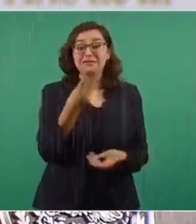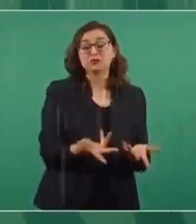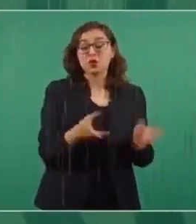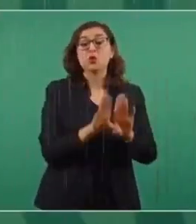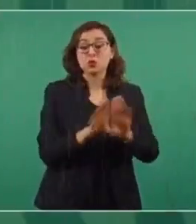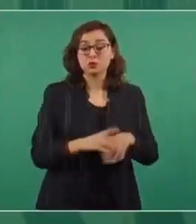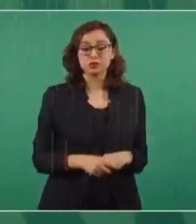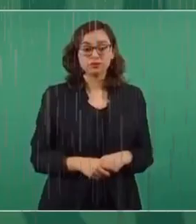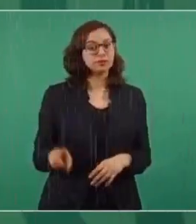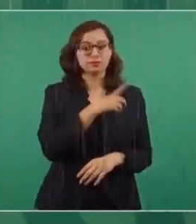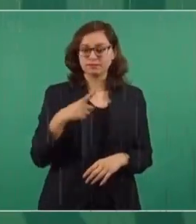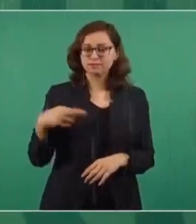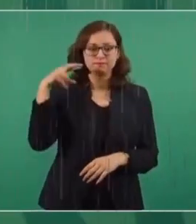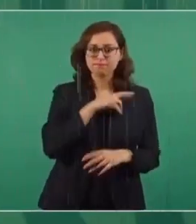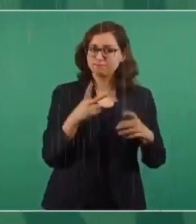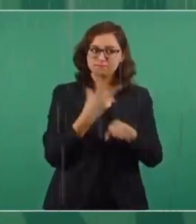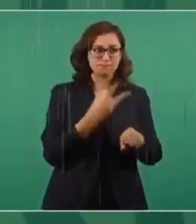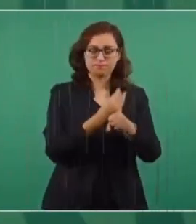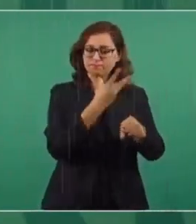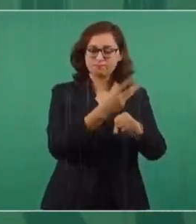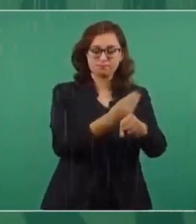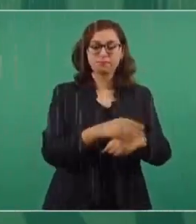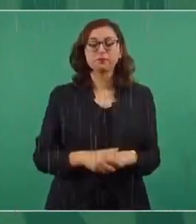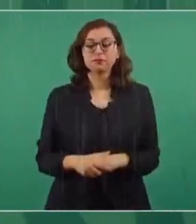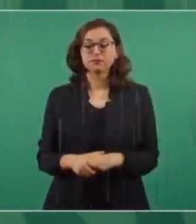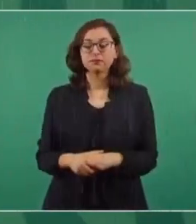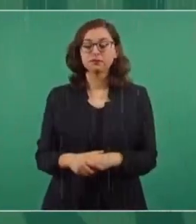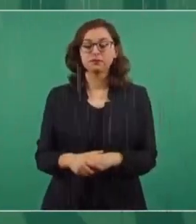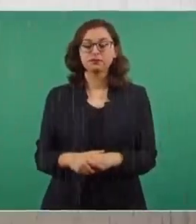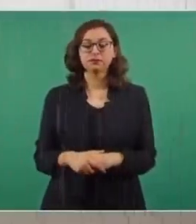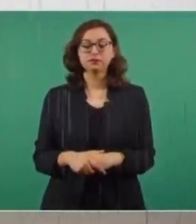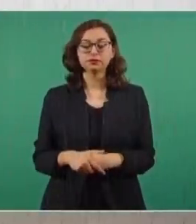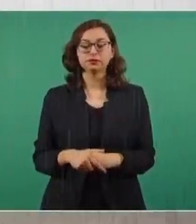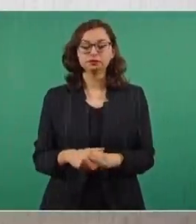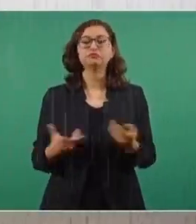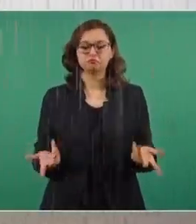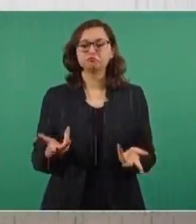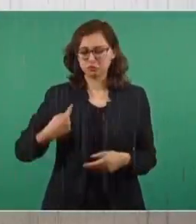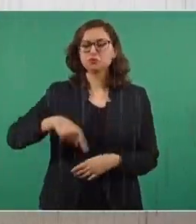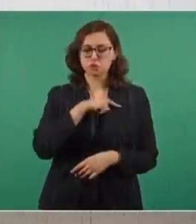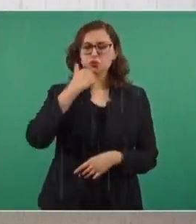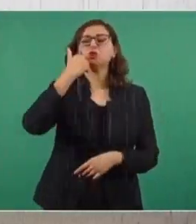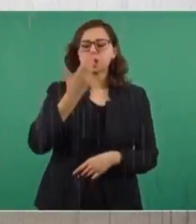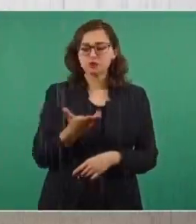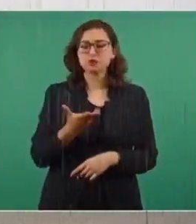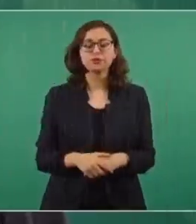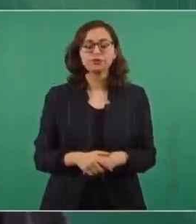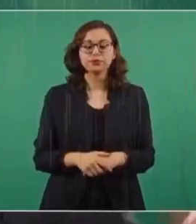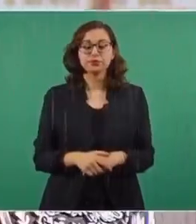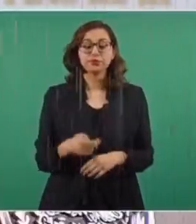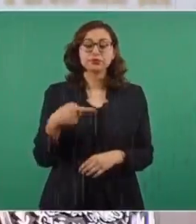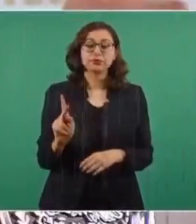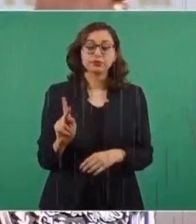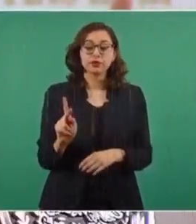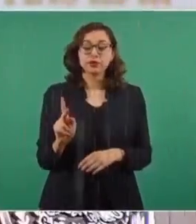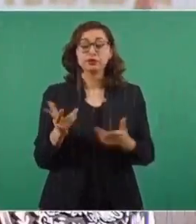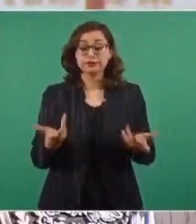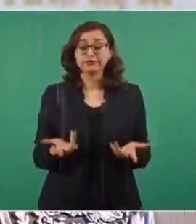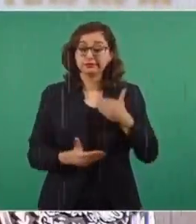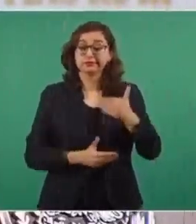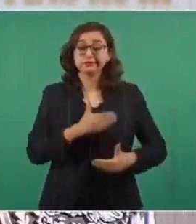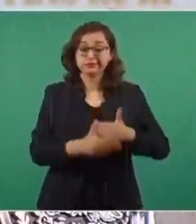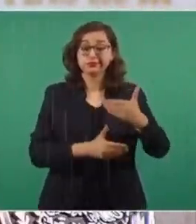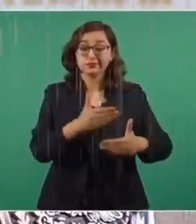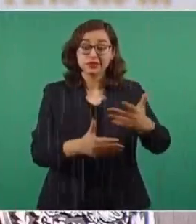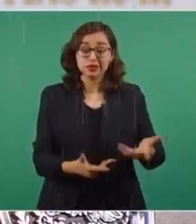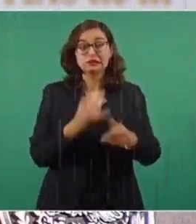mil personas. Tenemos que rehabilitarla y hay voluntad de parte de las empresas, pero pues es un proceso,